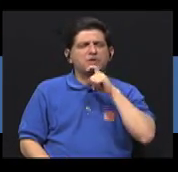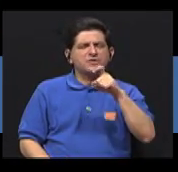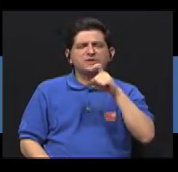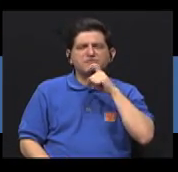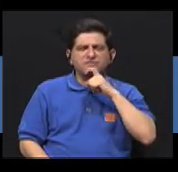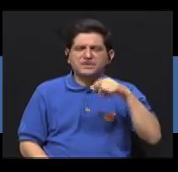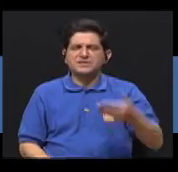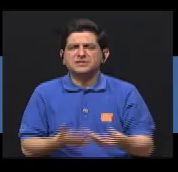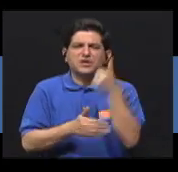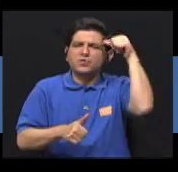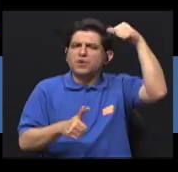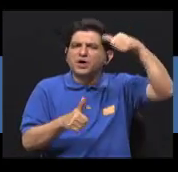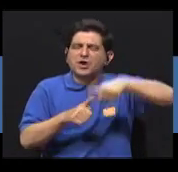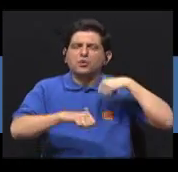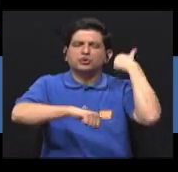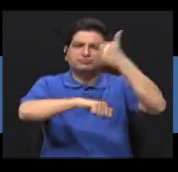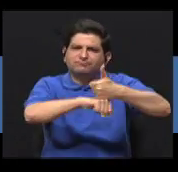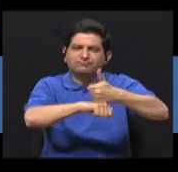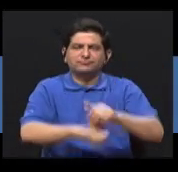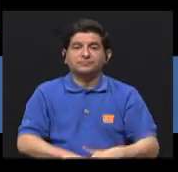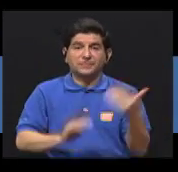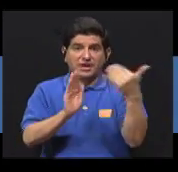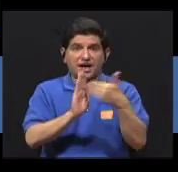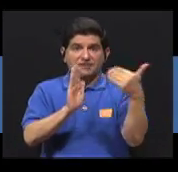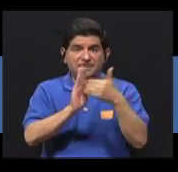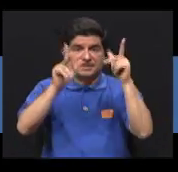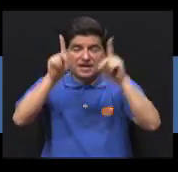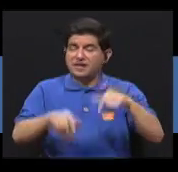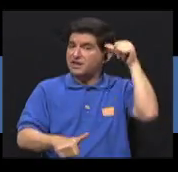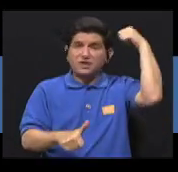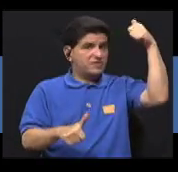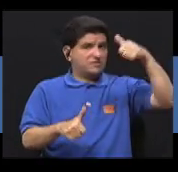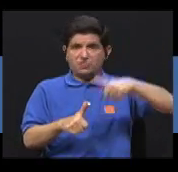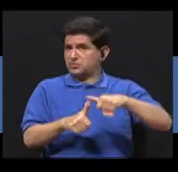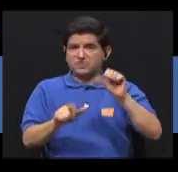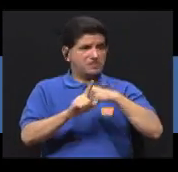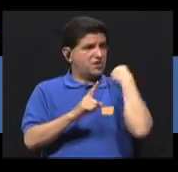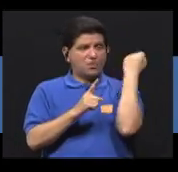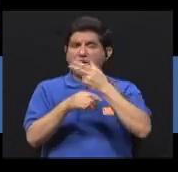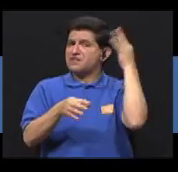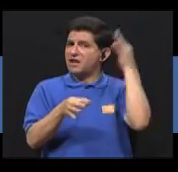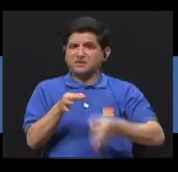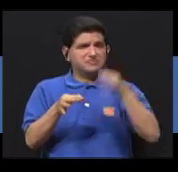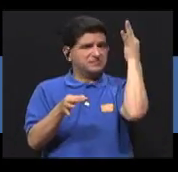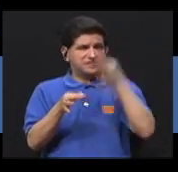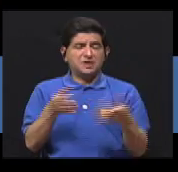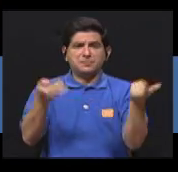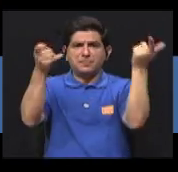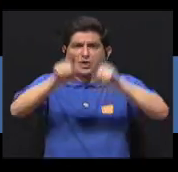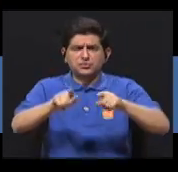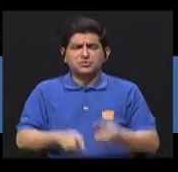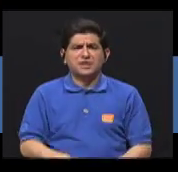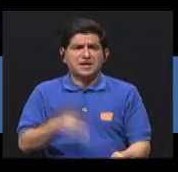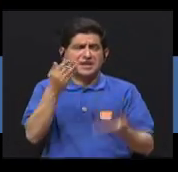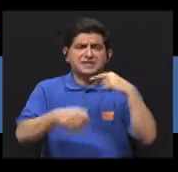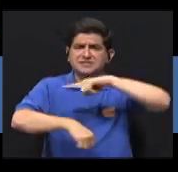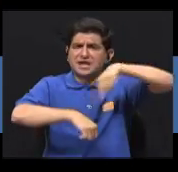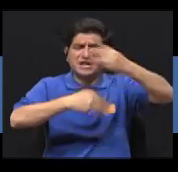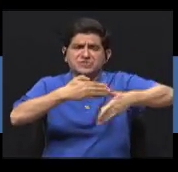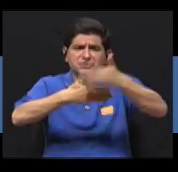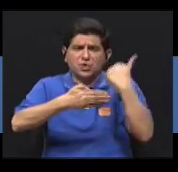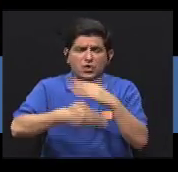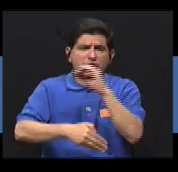crear nuevos recuerdos. Los afectados no pueden acordarse de situaciones sencillas ocurridas hace